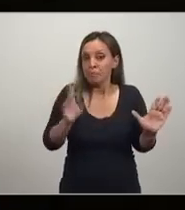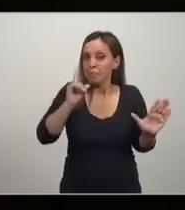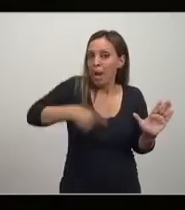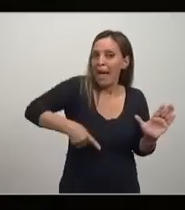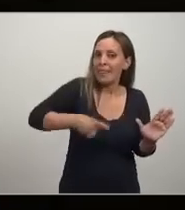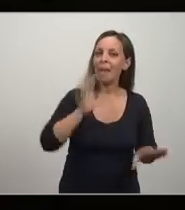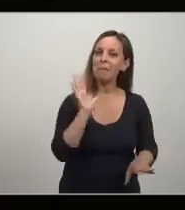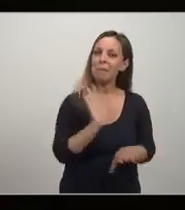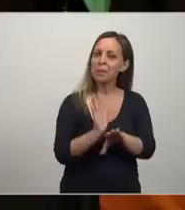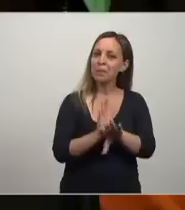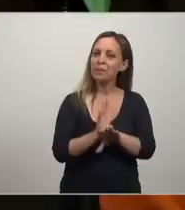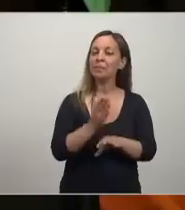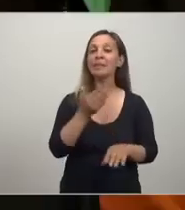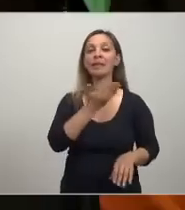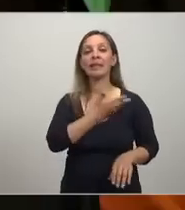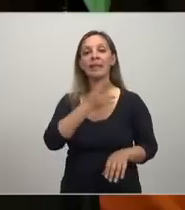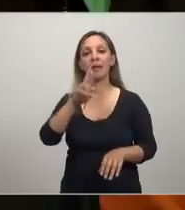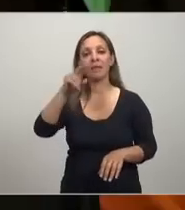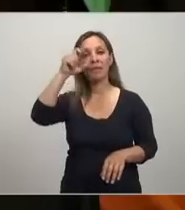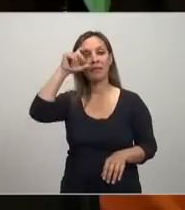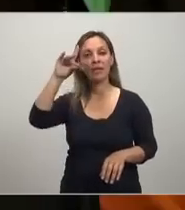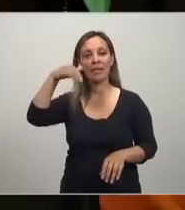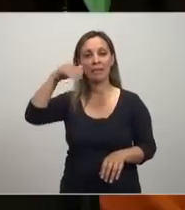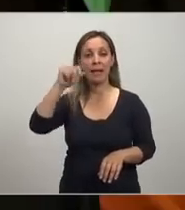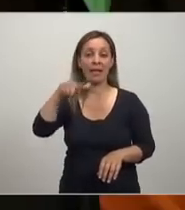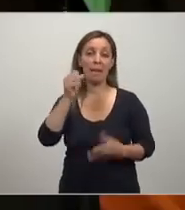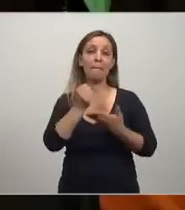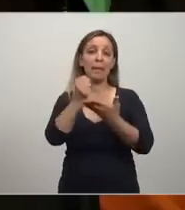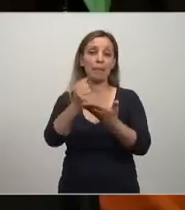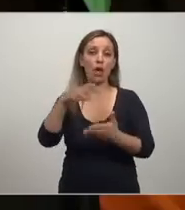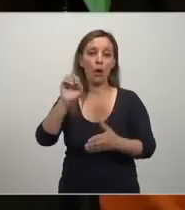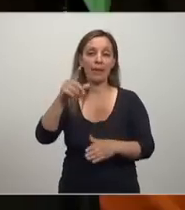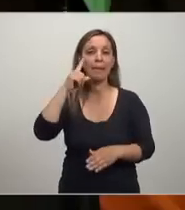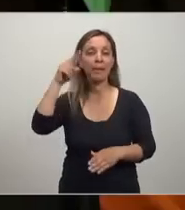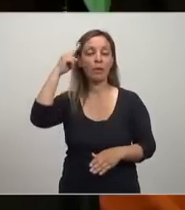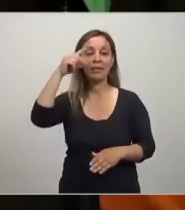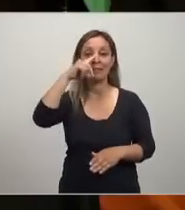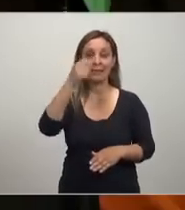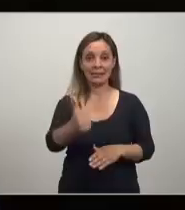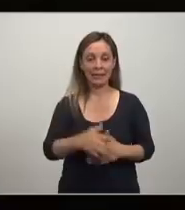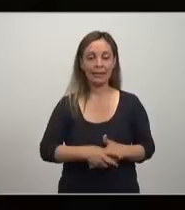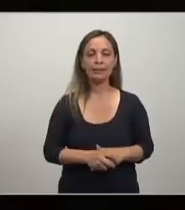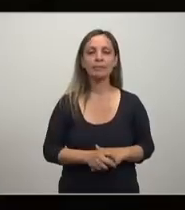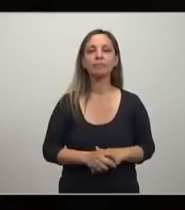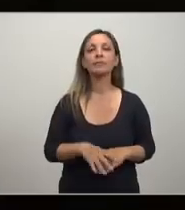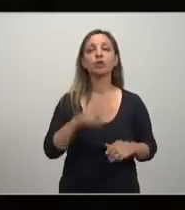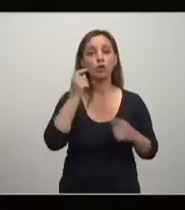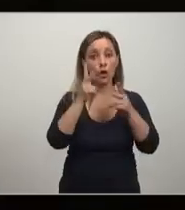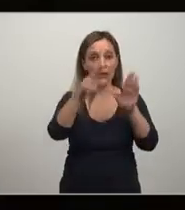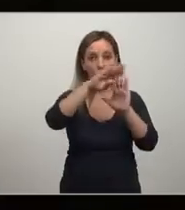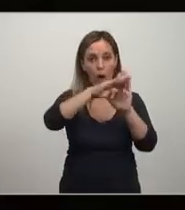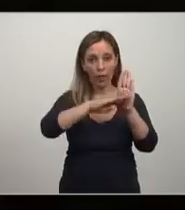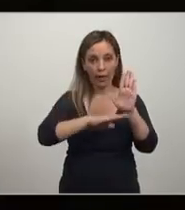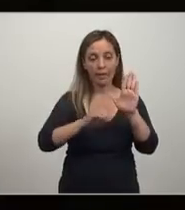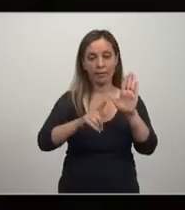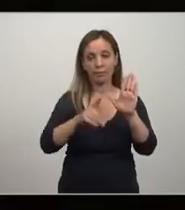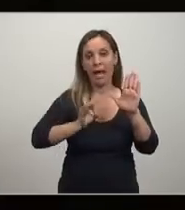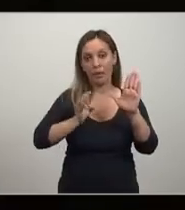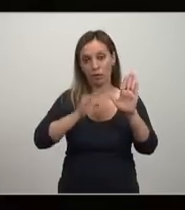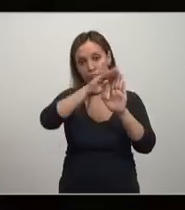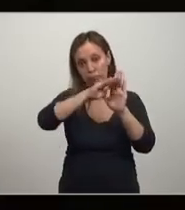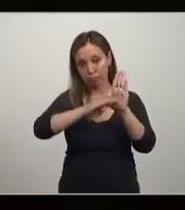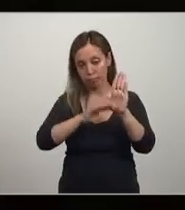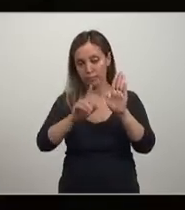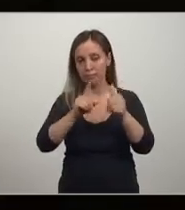Milton Friedman fue premio noved en 1976 las expectativas racionales lo pongo en orden cronológico aunque esto engloba las otras dos las